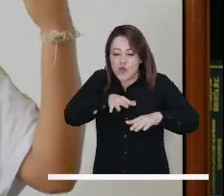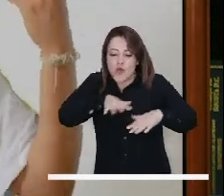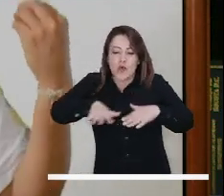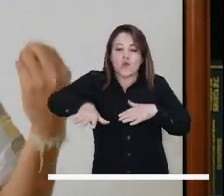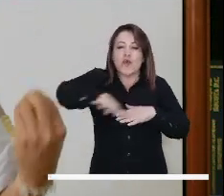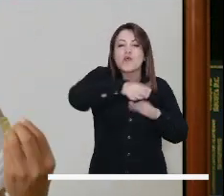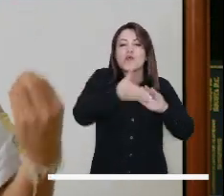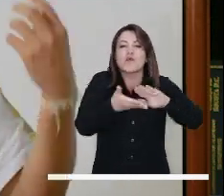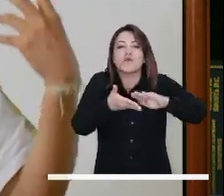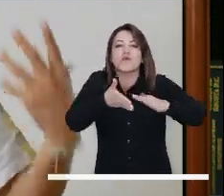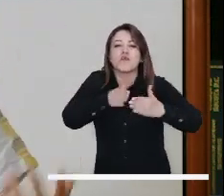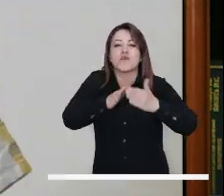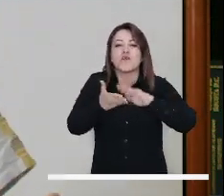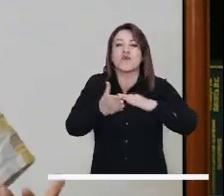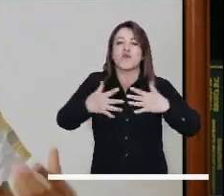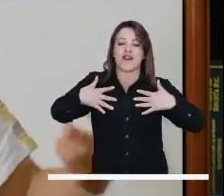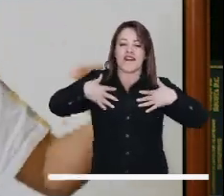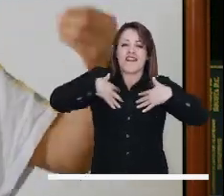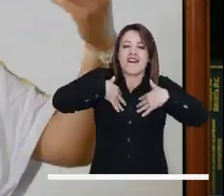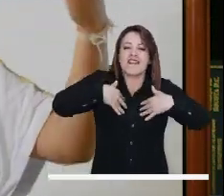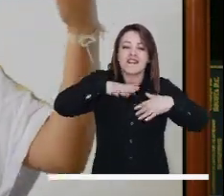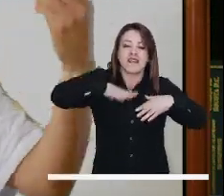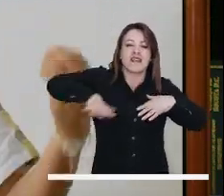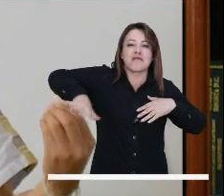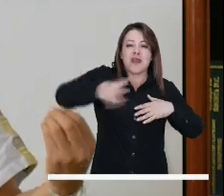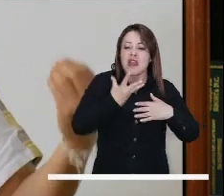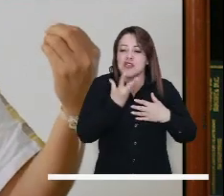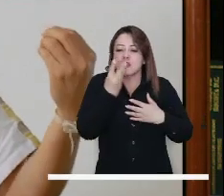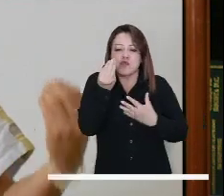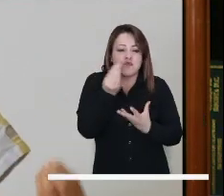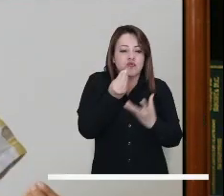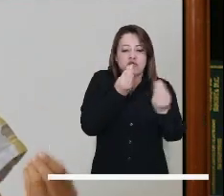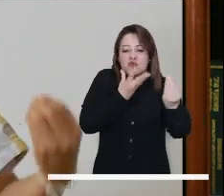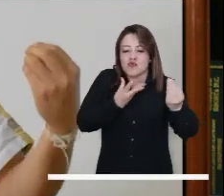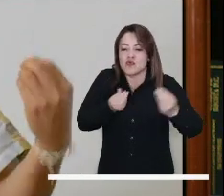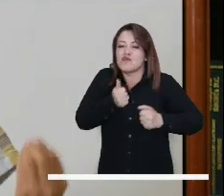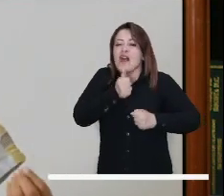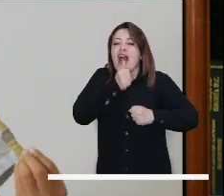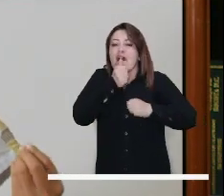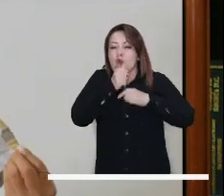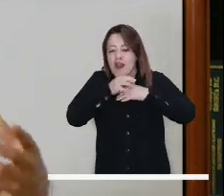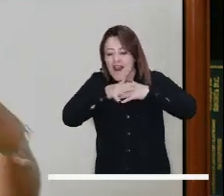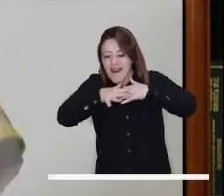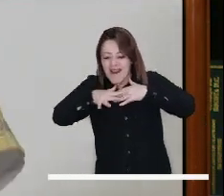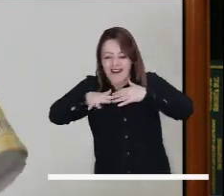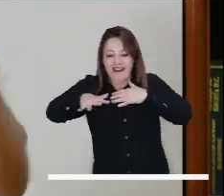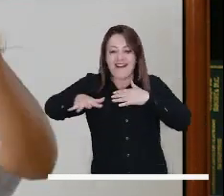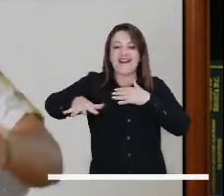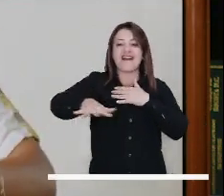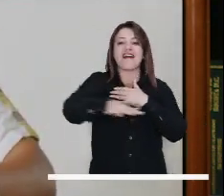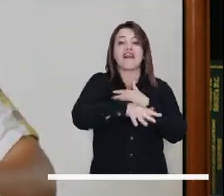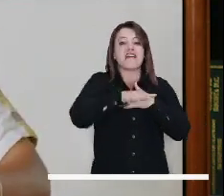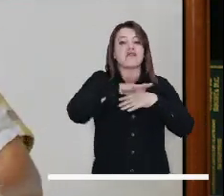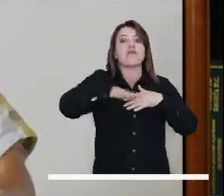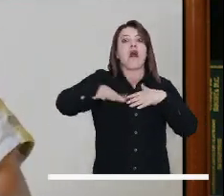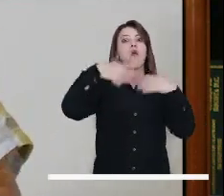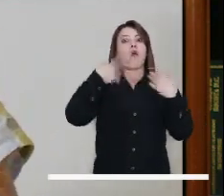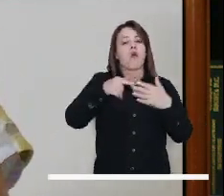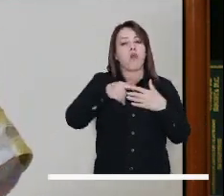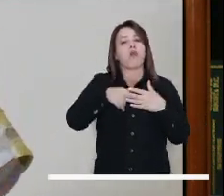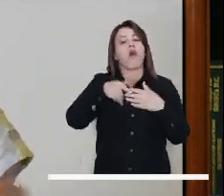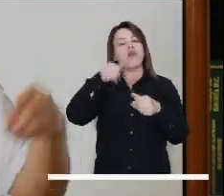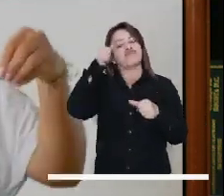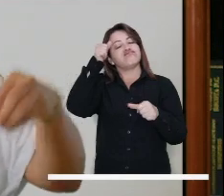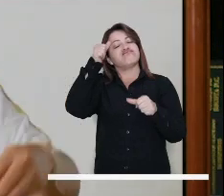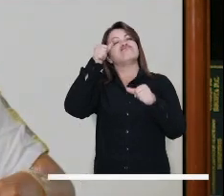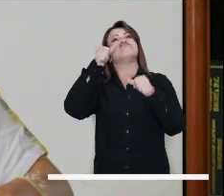con toda esa cultura anfibia, porque somos pueblos y naciones del agua. Y eso está en la memoria territorial